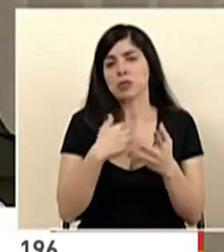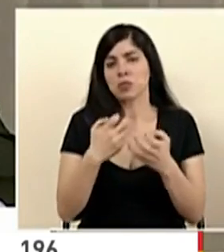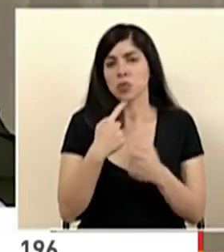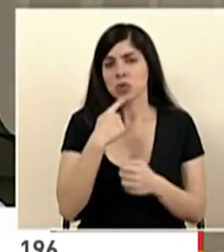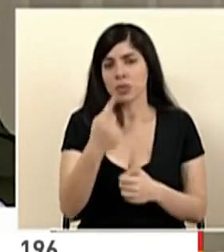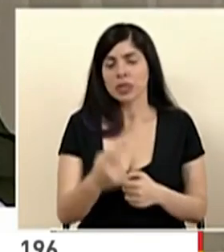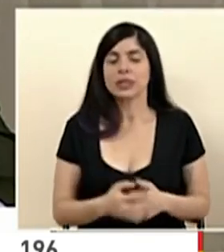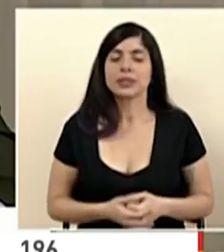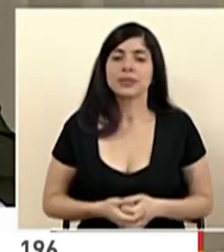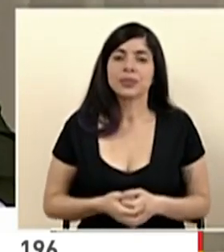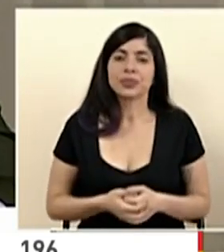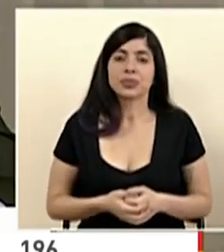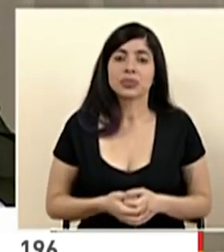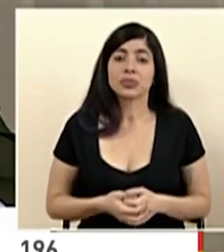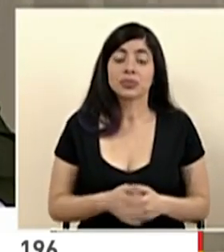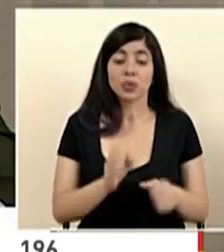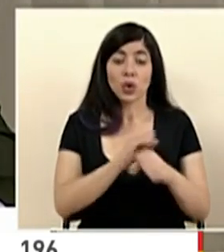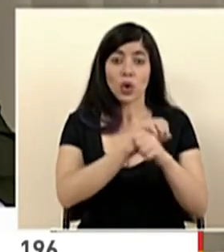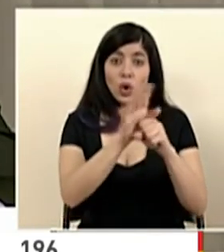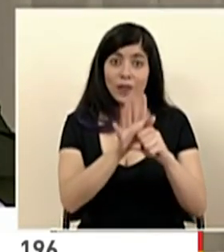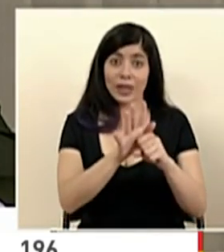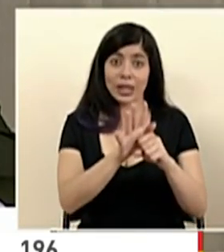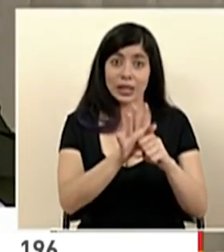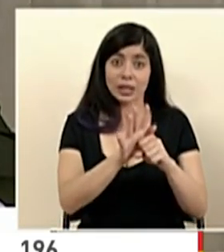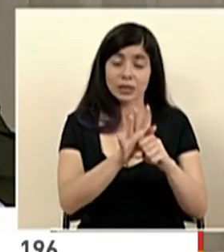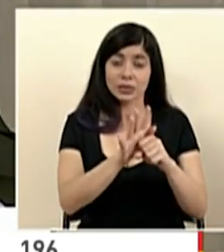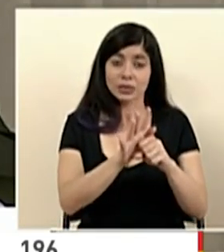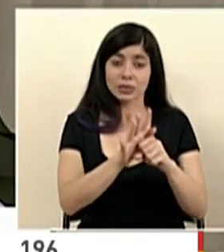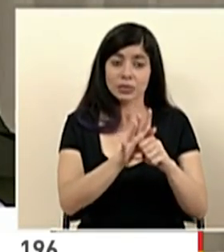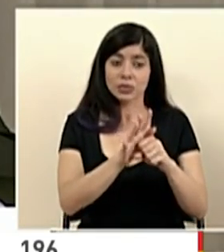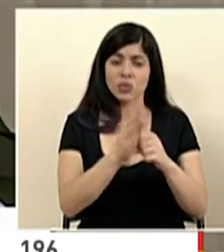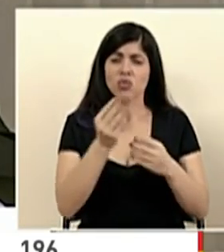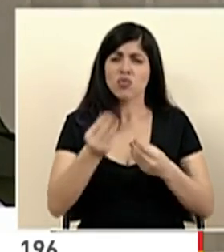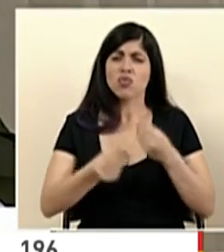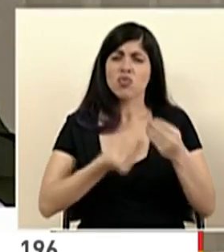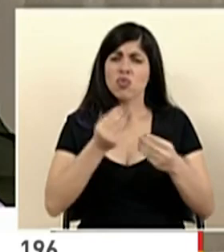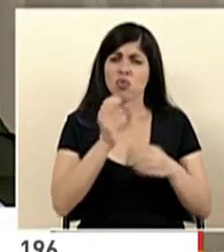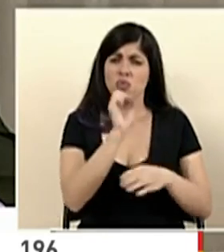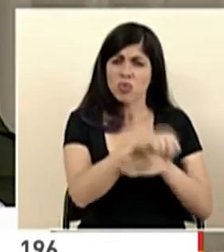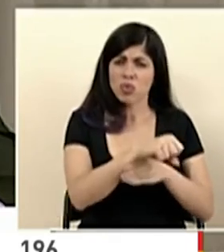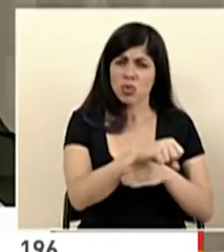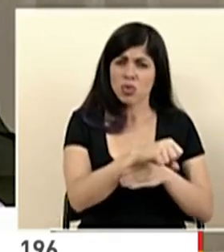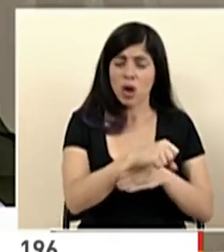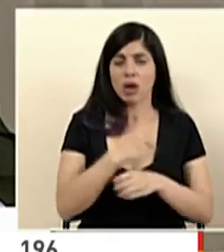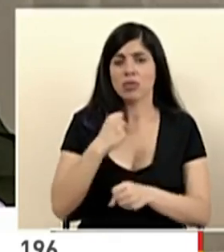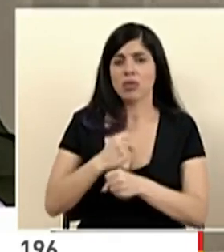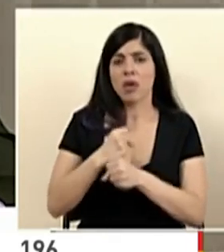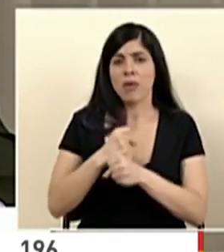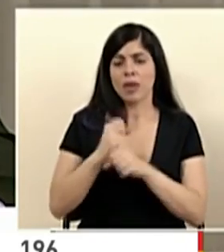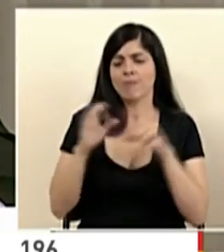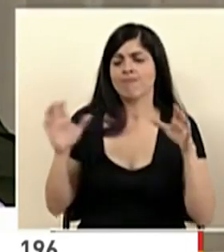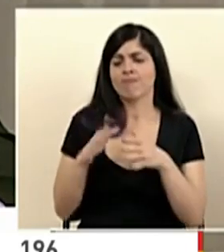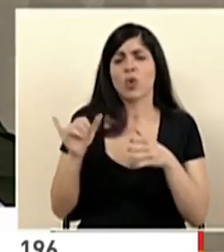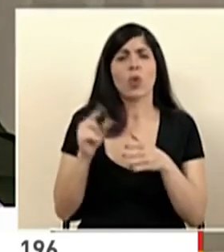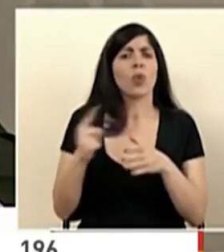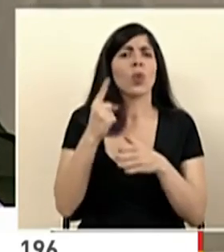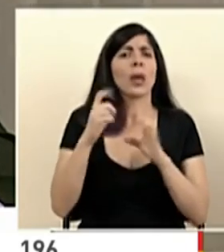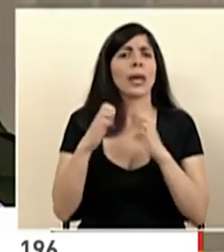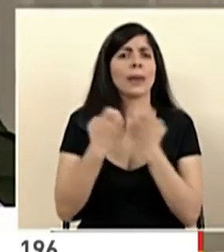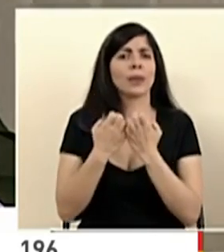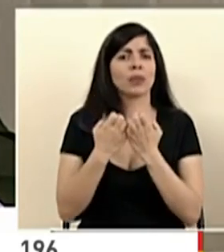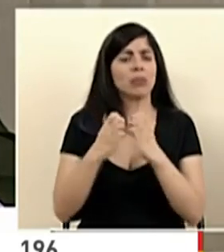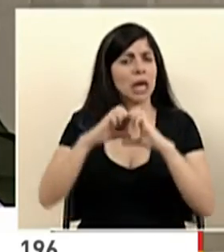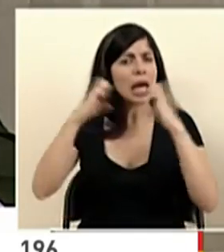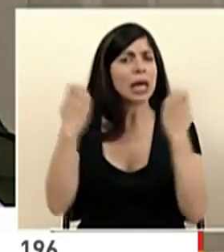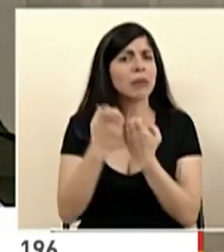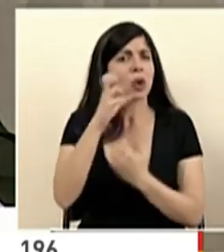deseo hacer. Al COVID lo vencemos trabajando como un solo equipo, el equipo Costa